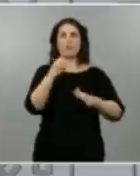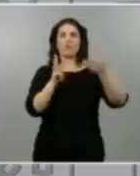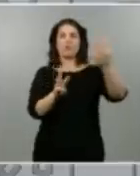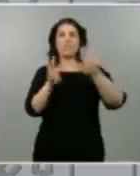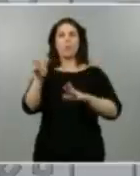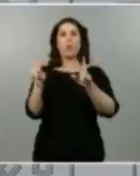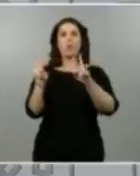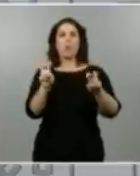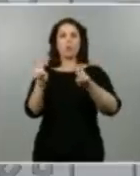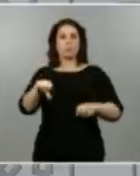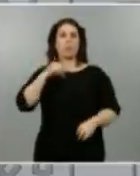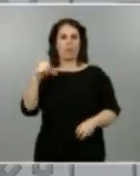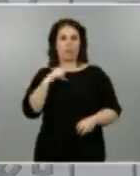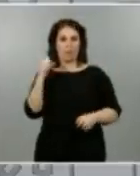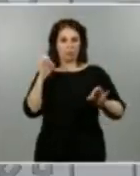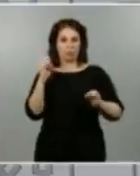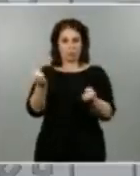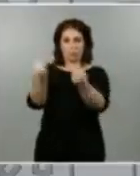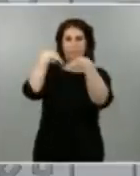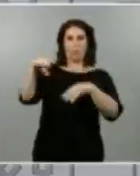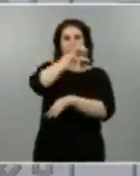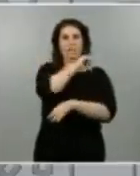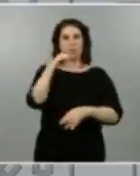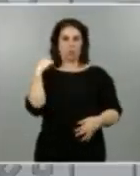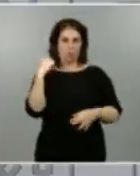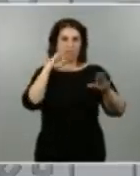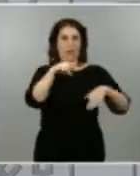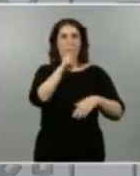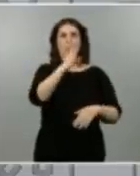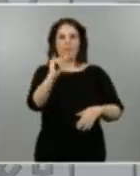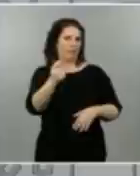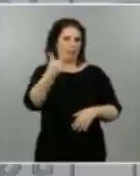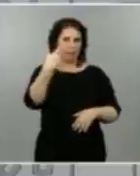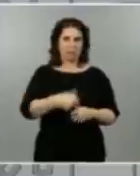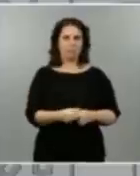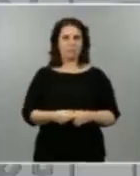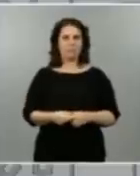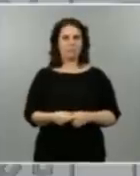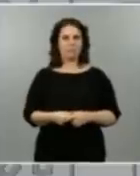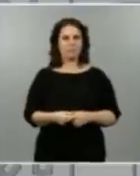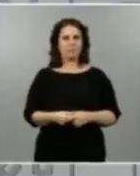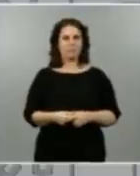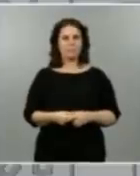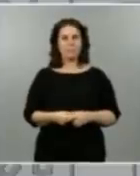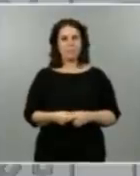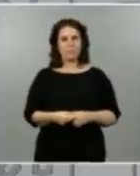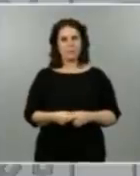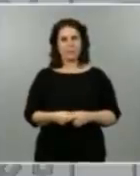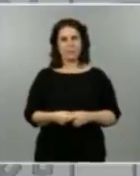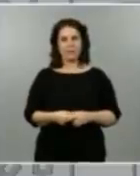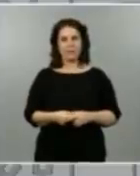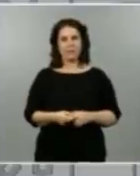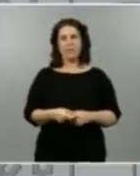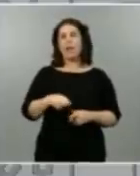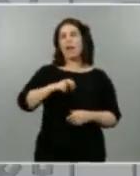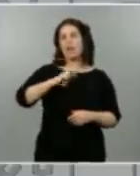notificados por las comunidades autónomas. También tenemos una cifra que suele ser de interés para la población y